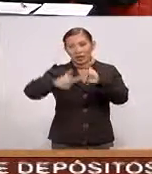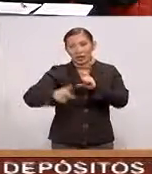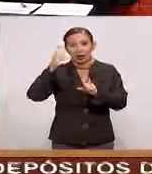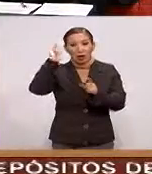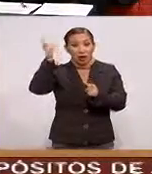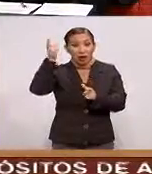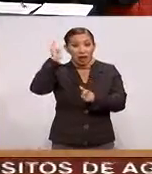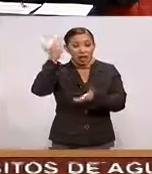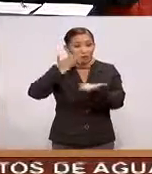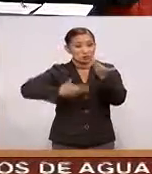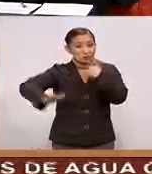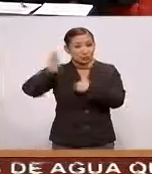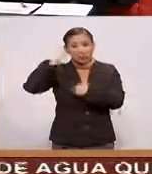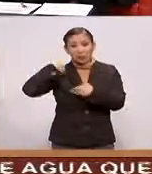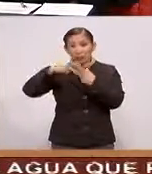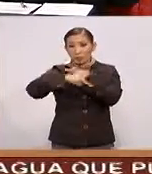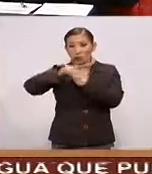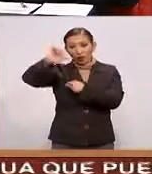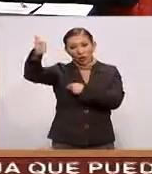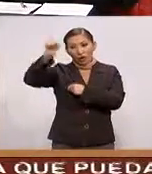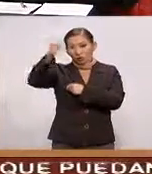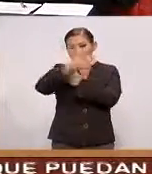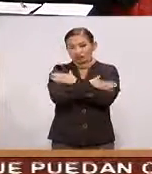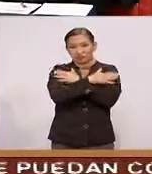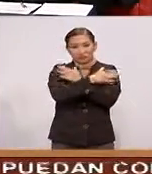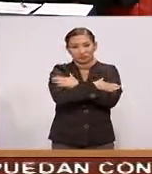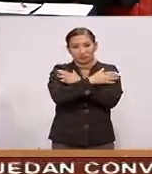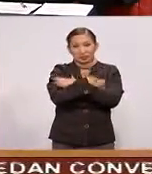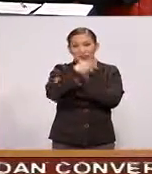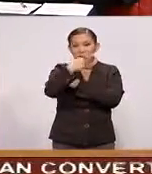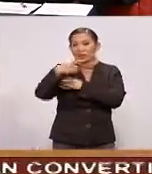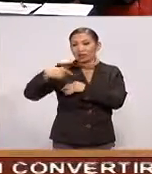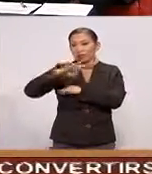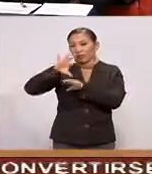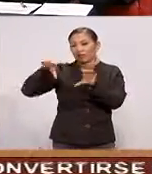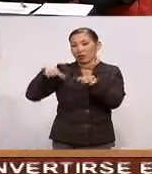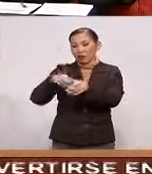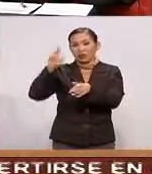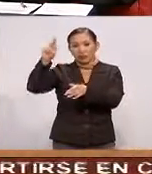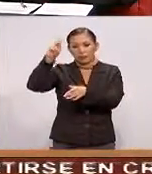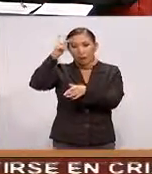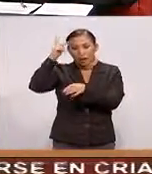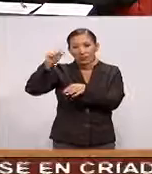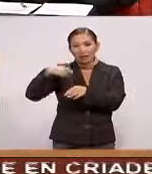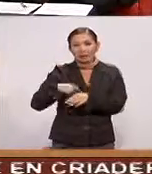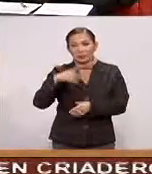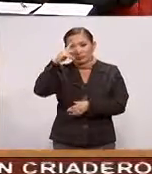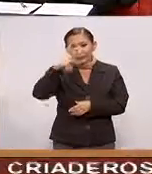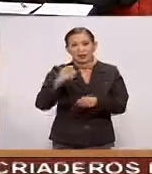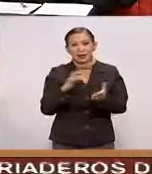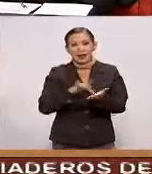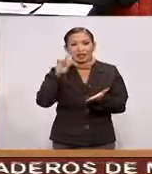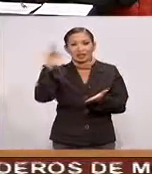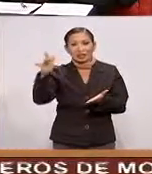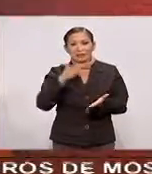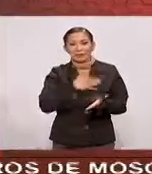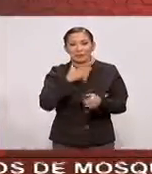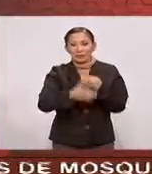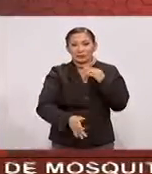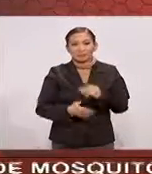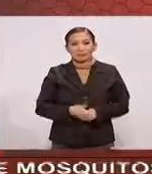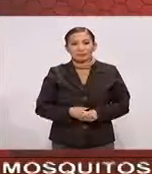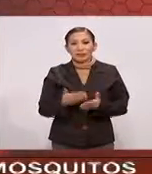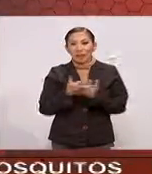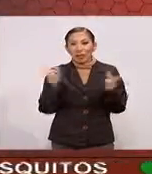Y te deseamos Todo el éxito Con este producto Y con otros Un fuerte abrazo Por supuesto a ti Y a toda la comunidad Del Politécnico Nacional Gracias Buen fin de semana